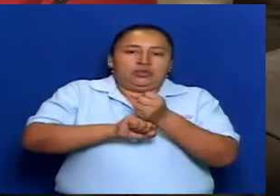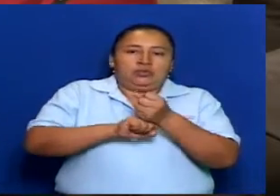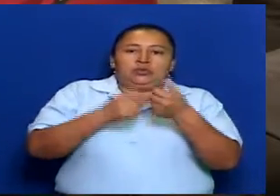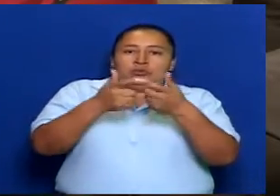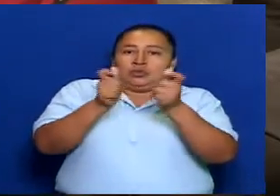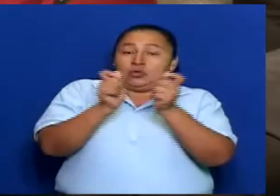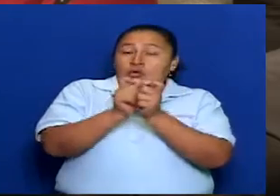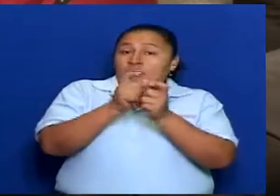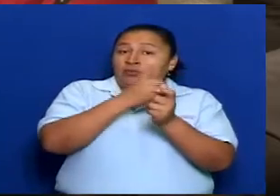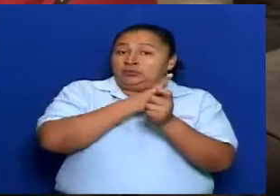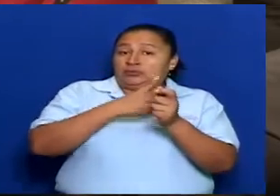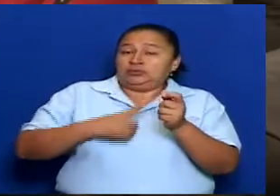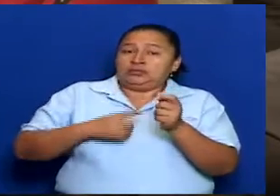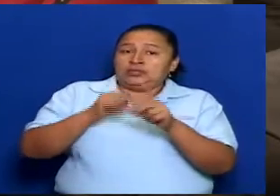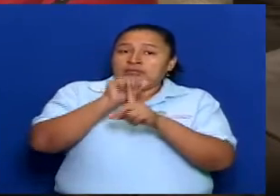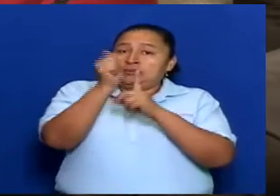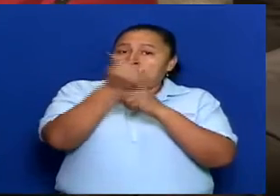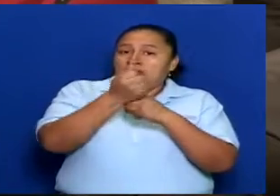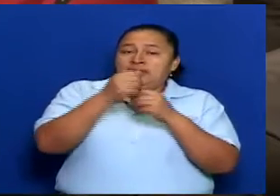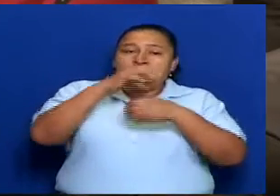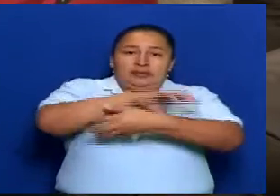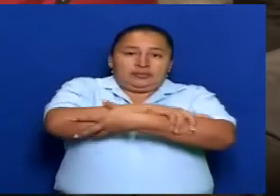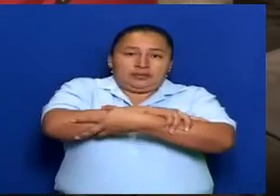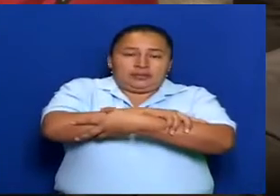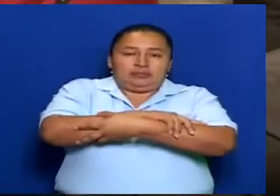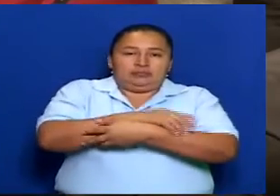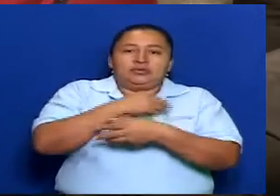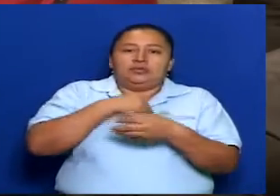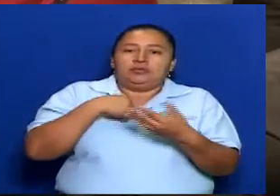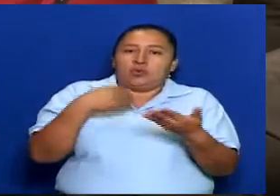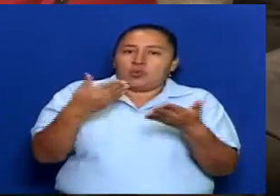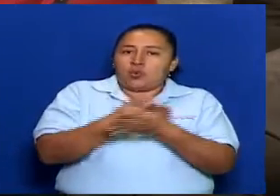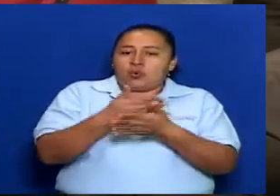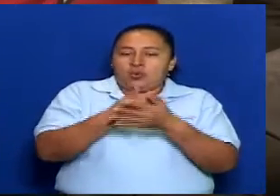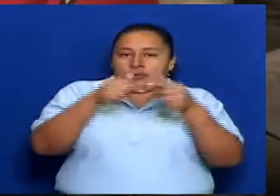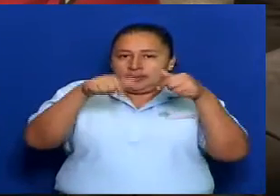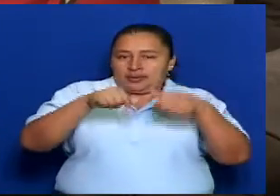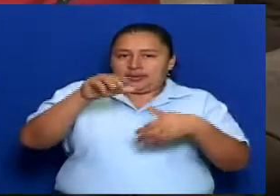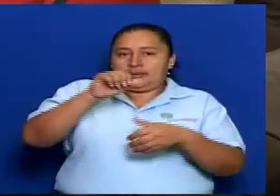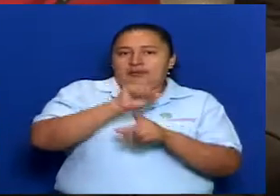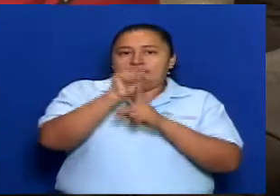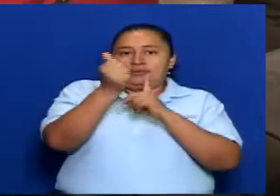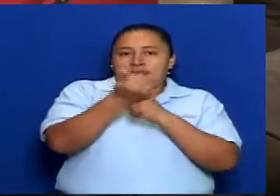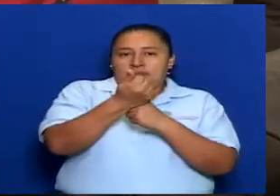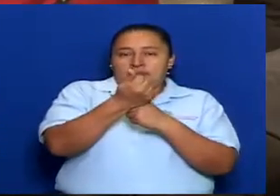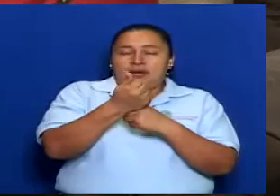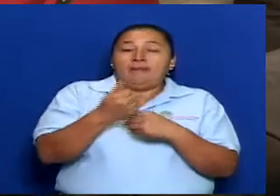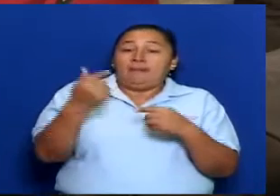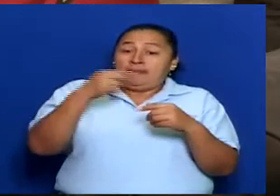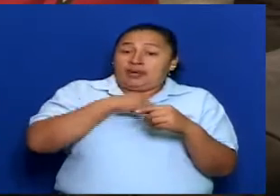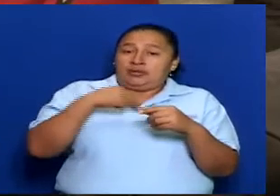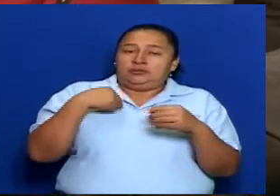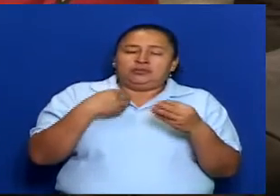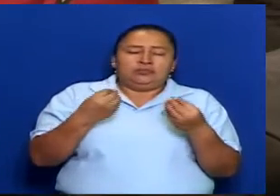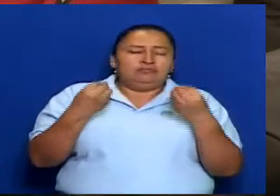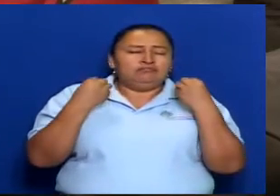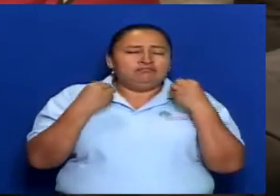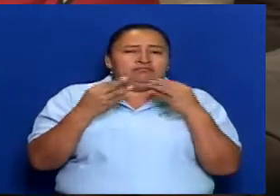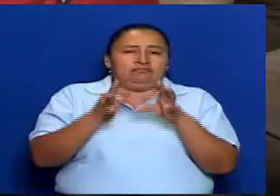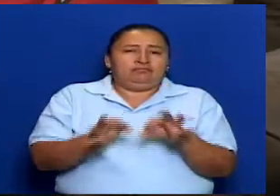grupos parlamentarios de amistad y creamos algo muy nuevo en esta Asamblea, que para nosotros fue muy importante y